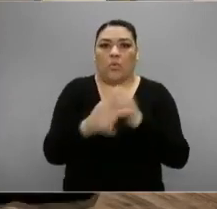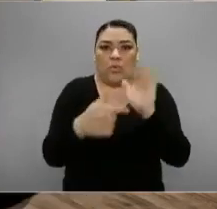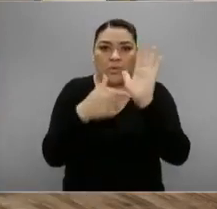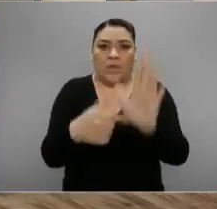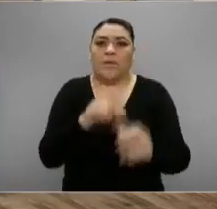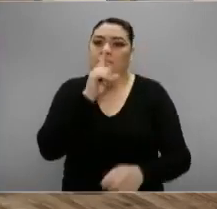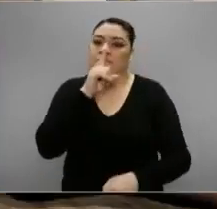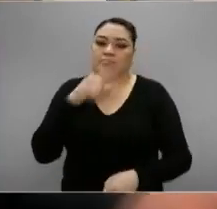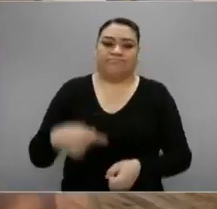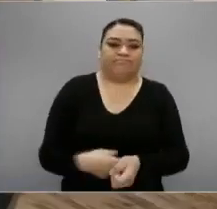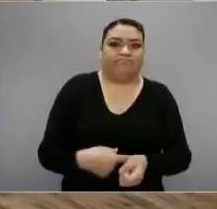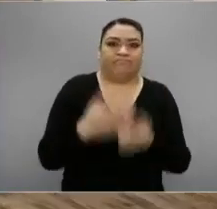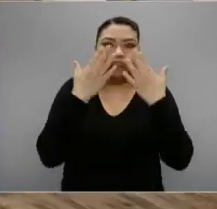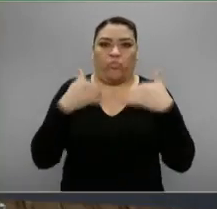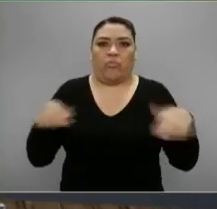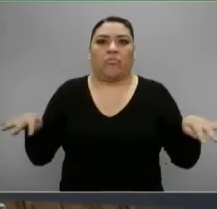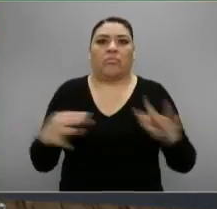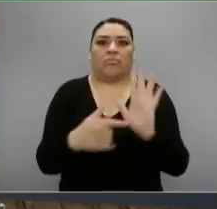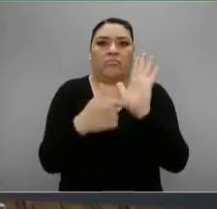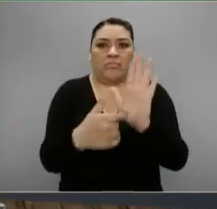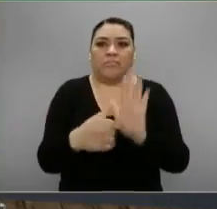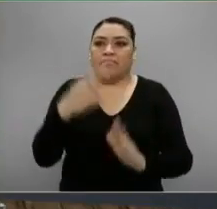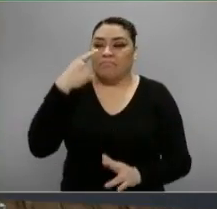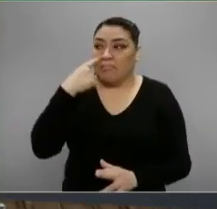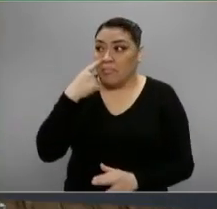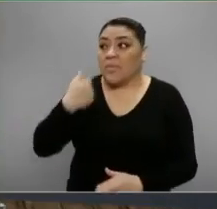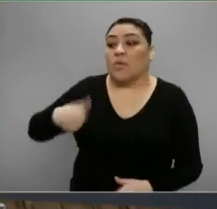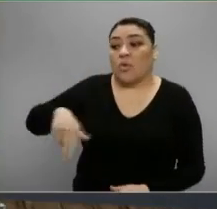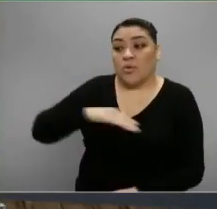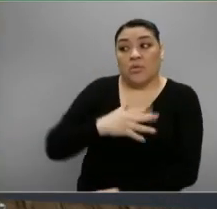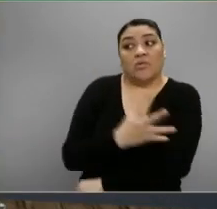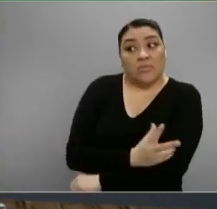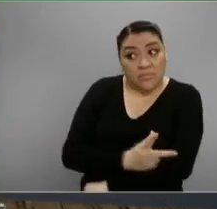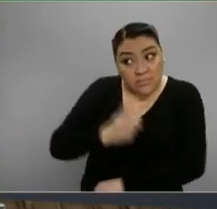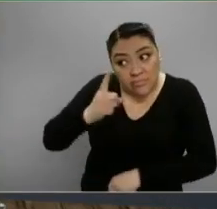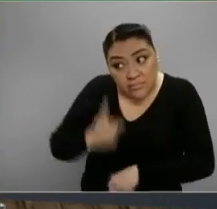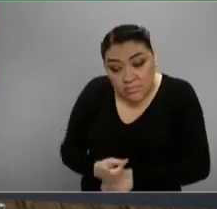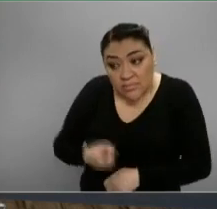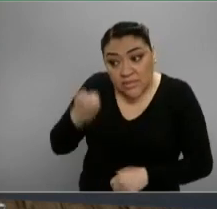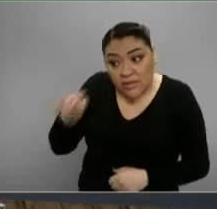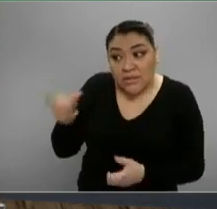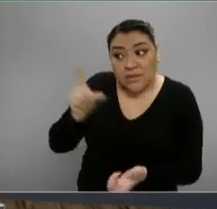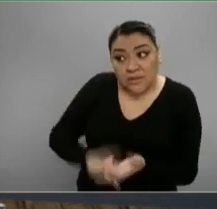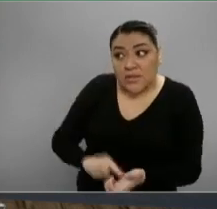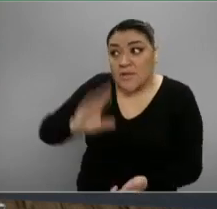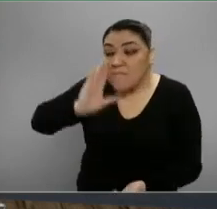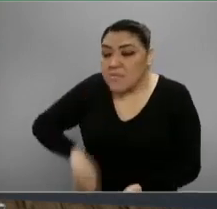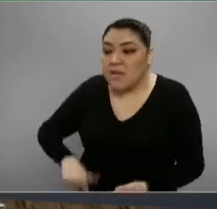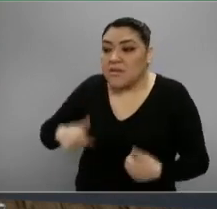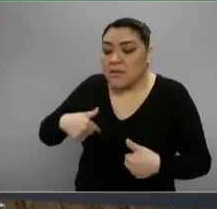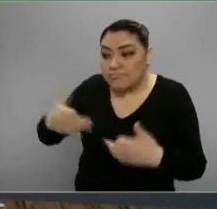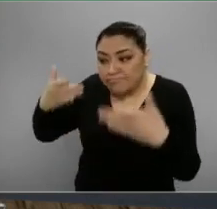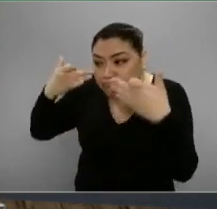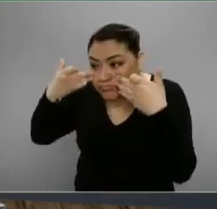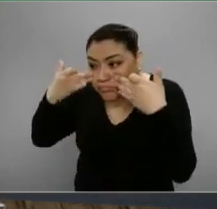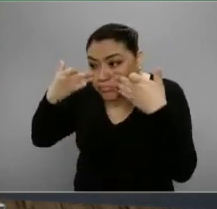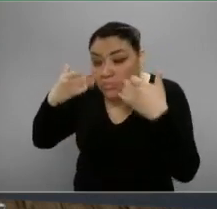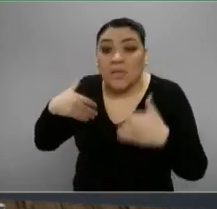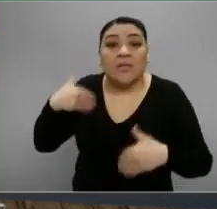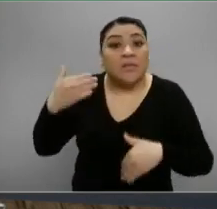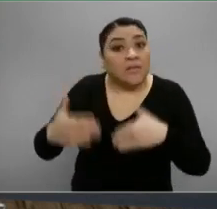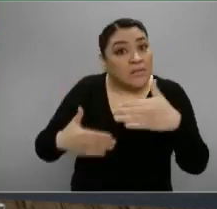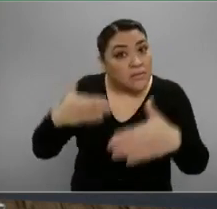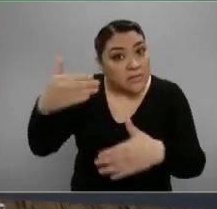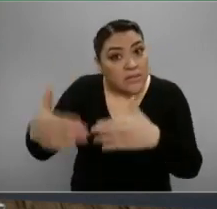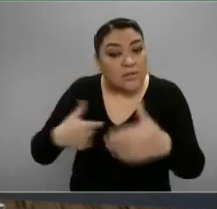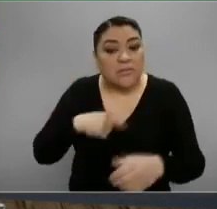ocultemos, pongámonos en la mesa. Es que dice, si no admitimos que está mal y que estamos viendo el problema, vamos